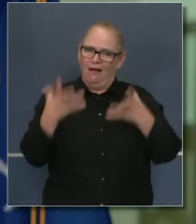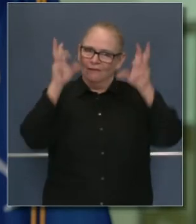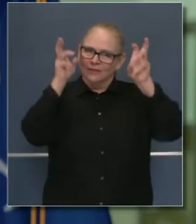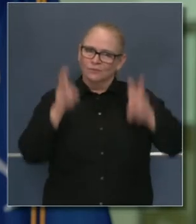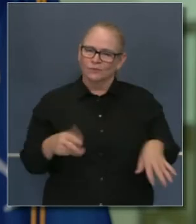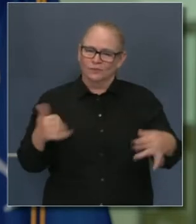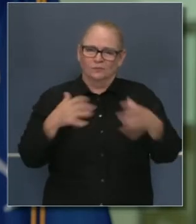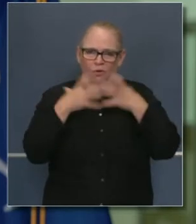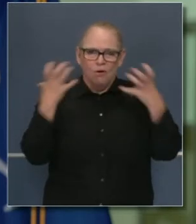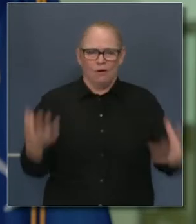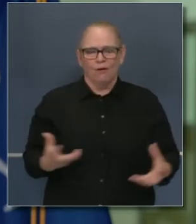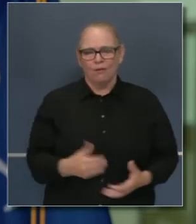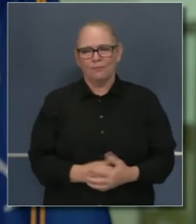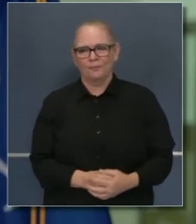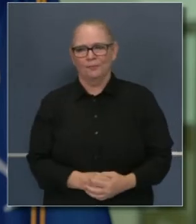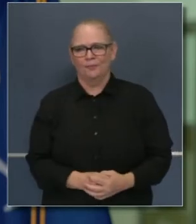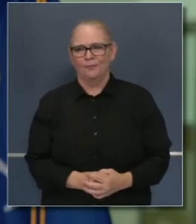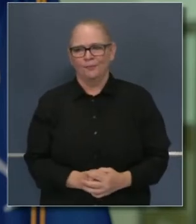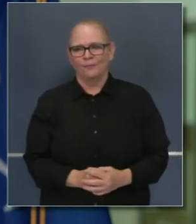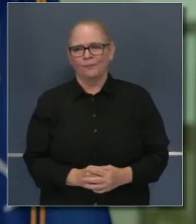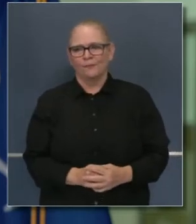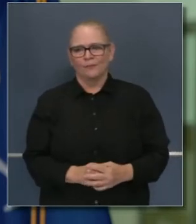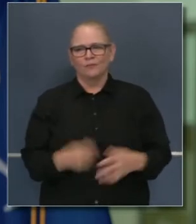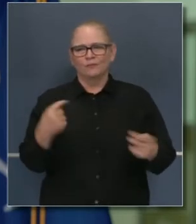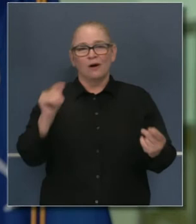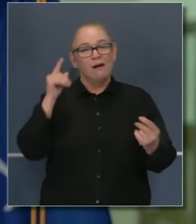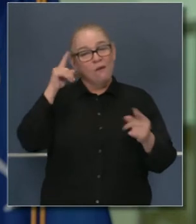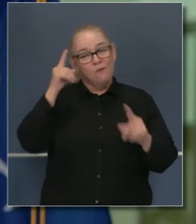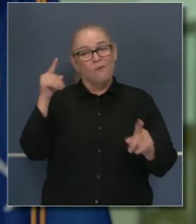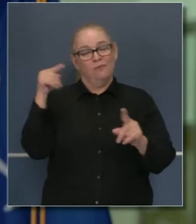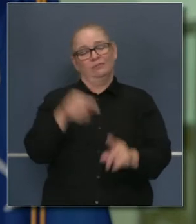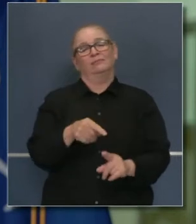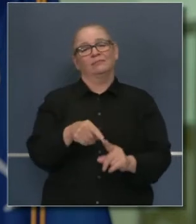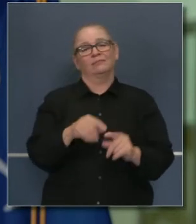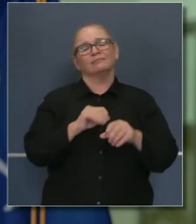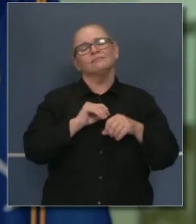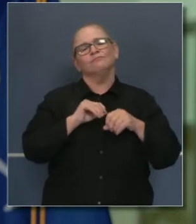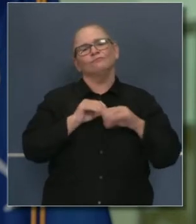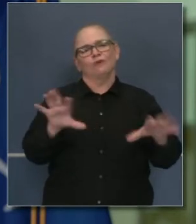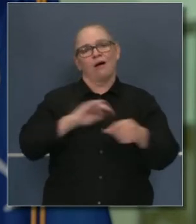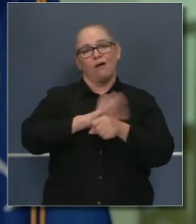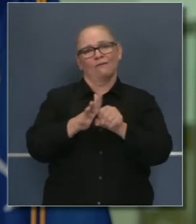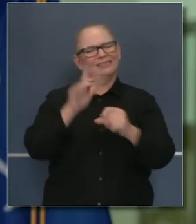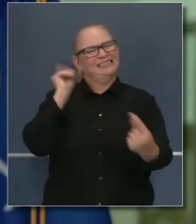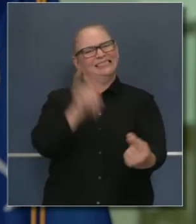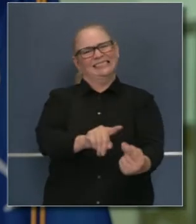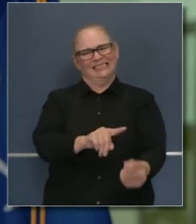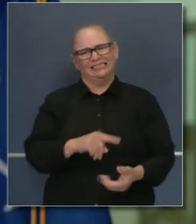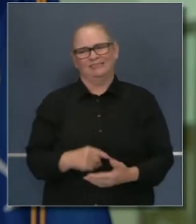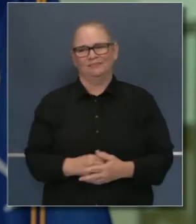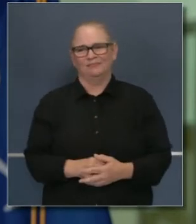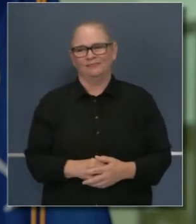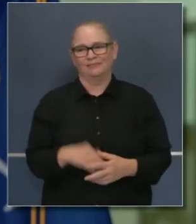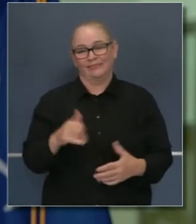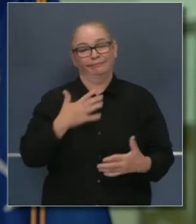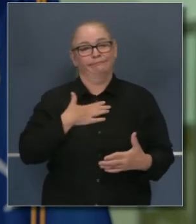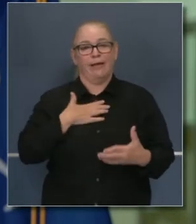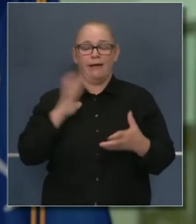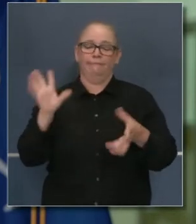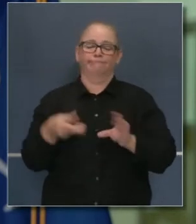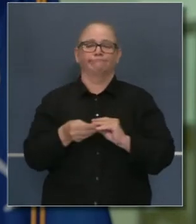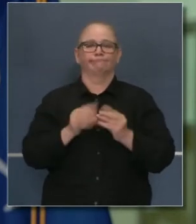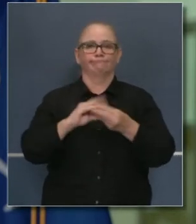bien enfocados en mitigar la transmisión del COVID-19. Esa es la reseña de hoy. Como siempre, muy contento de tomar preguntas.